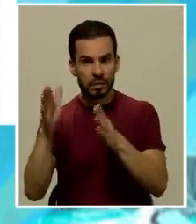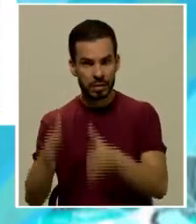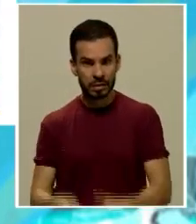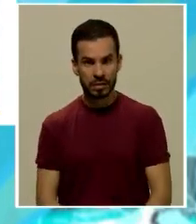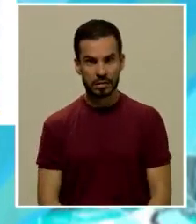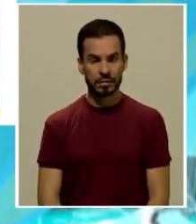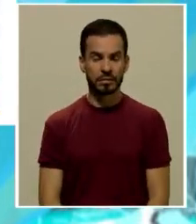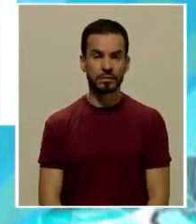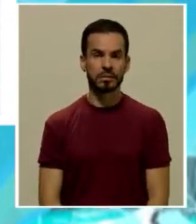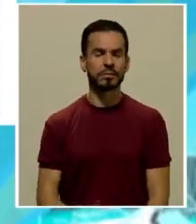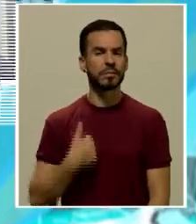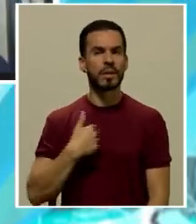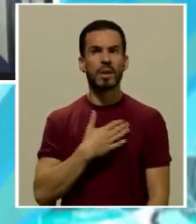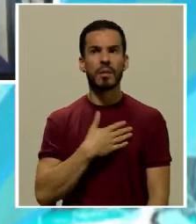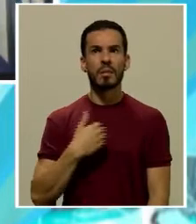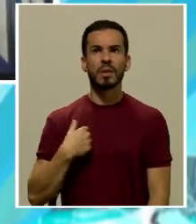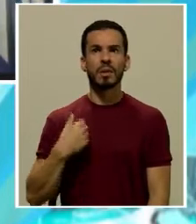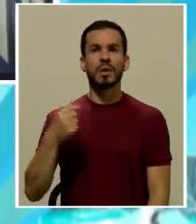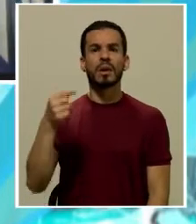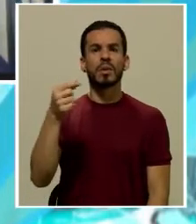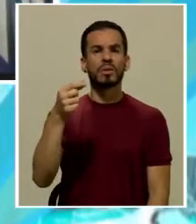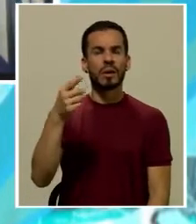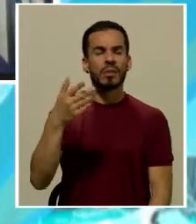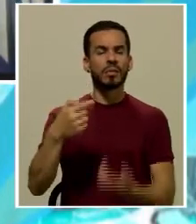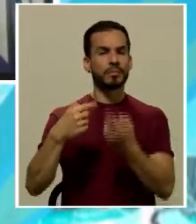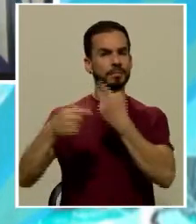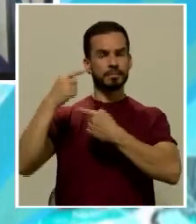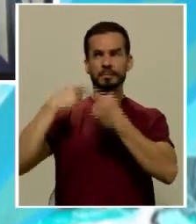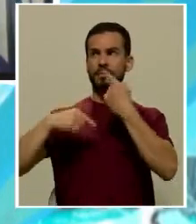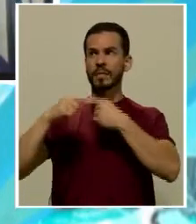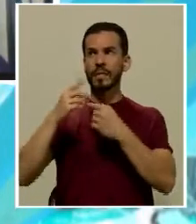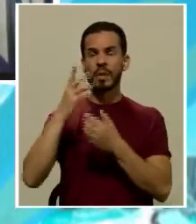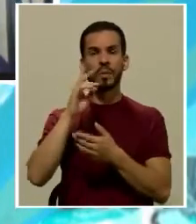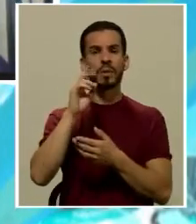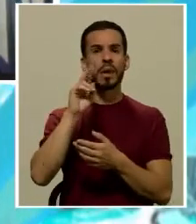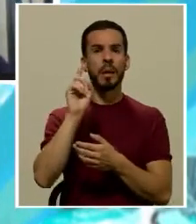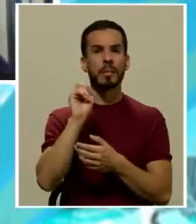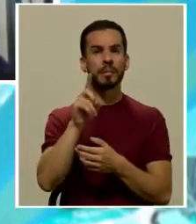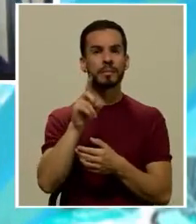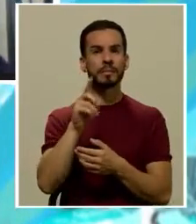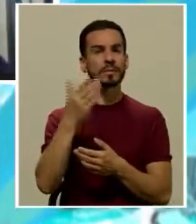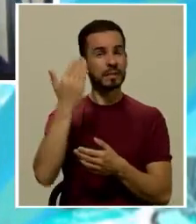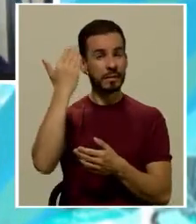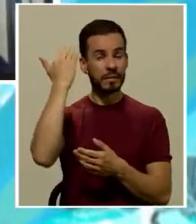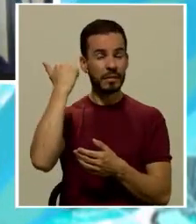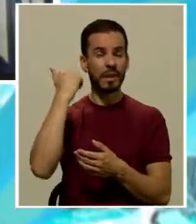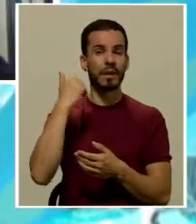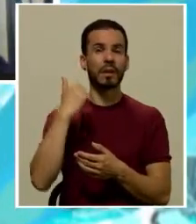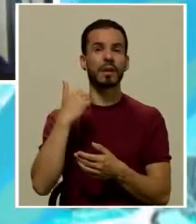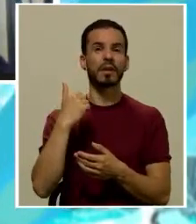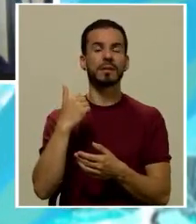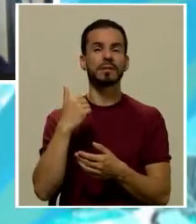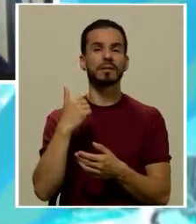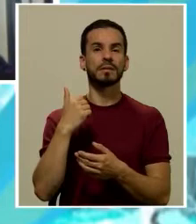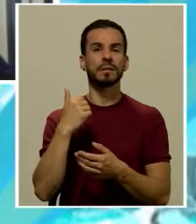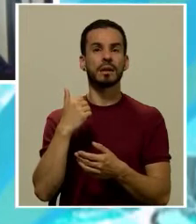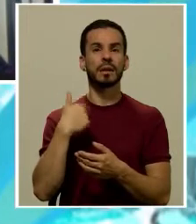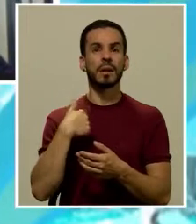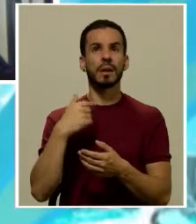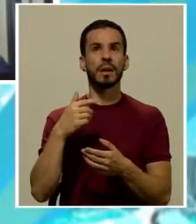me gustaría don Gustavo me gustaría regresar por una pregunta anterior que